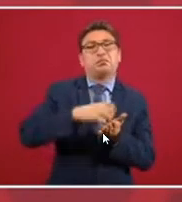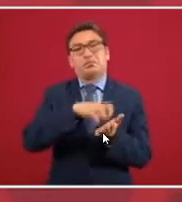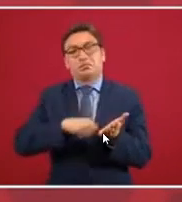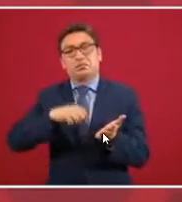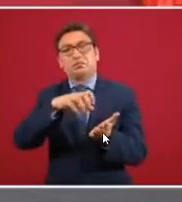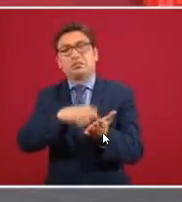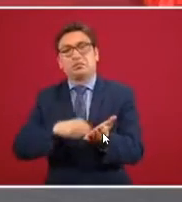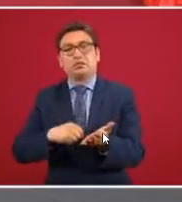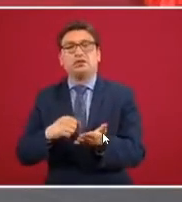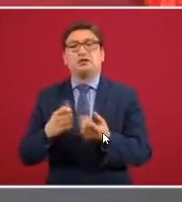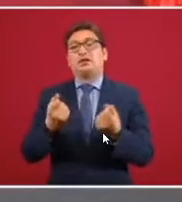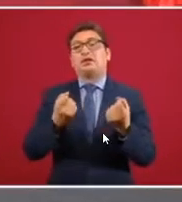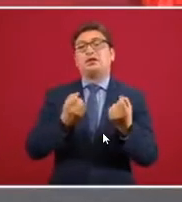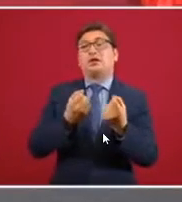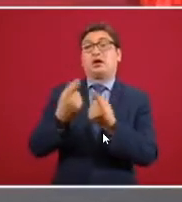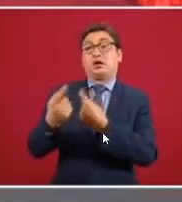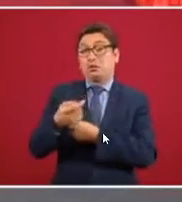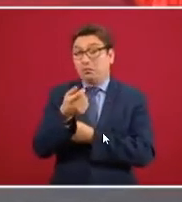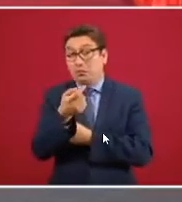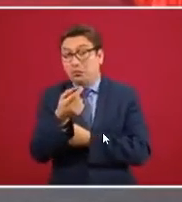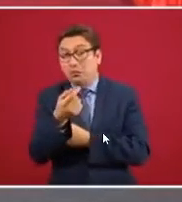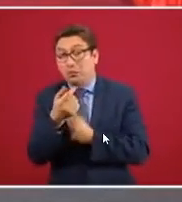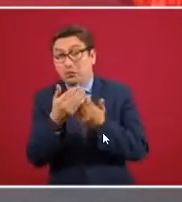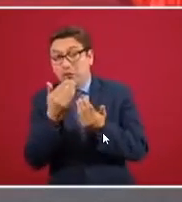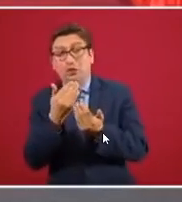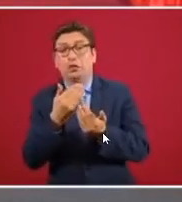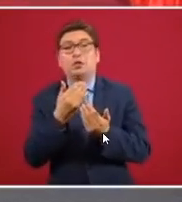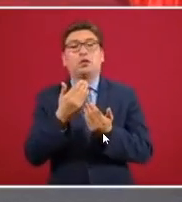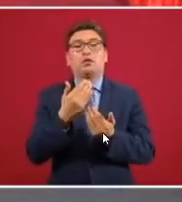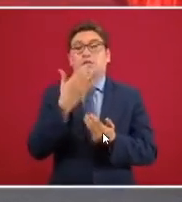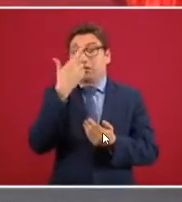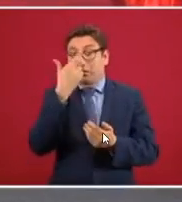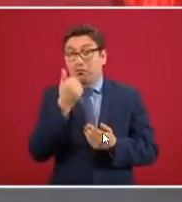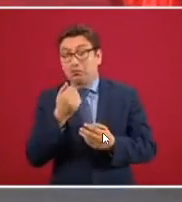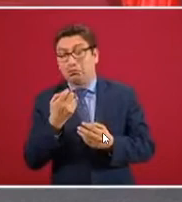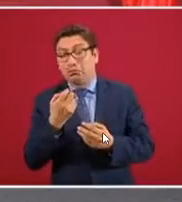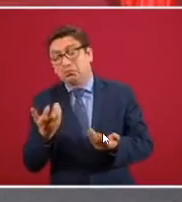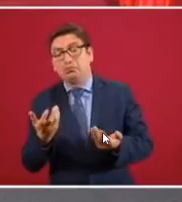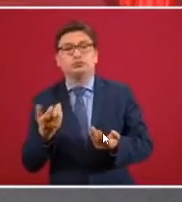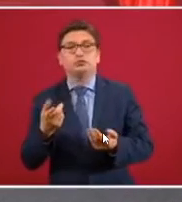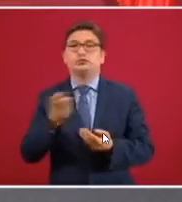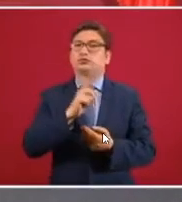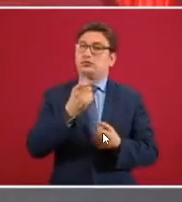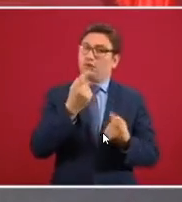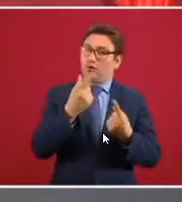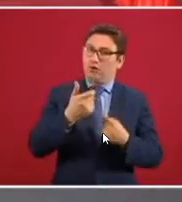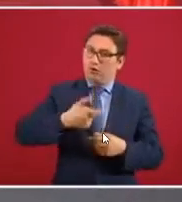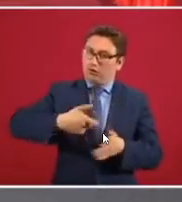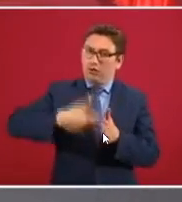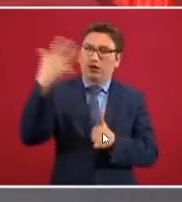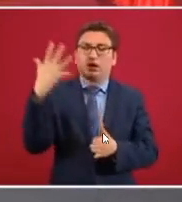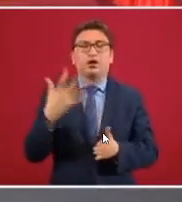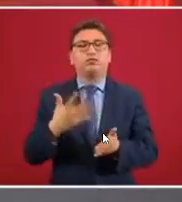poca ganancia o ganancias razonables, sino cobran muchísimo.